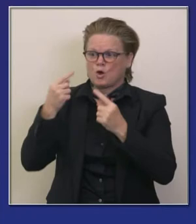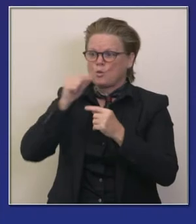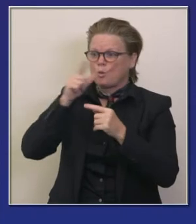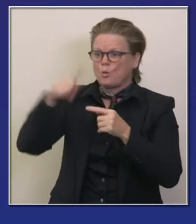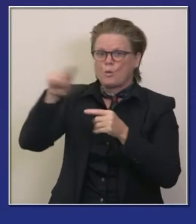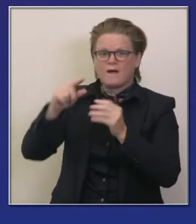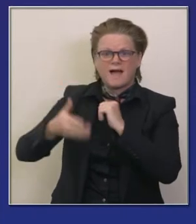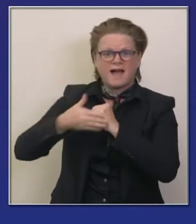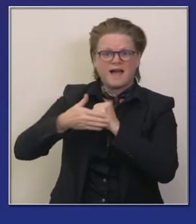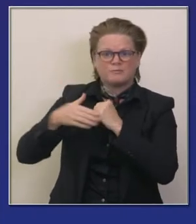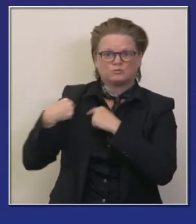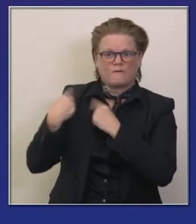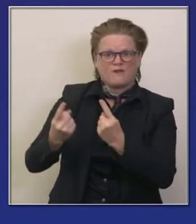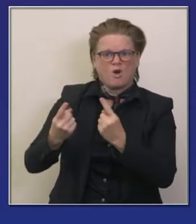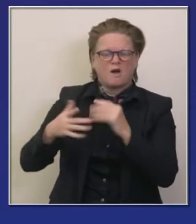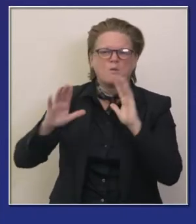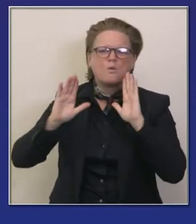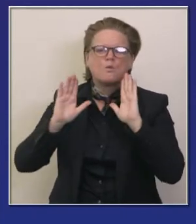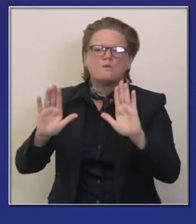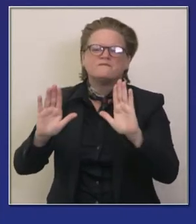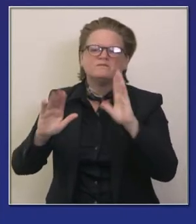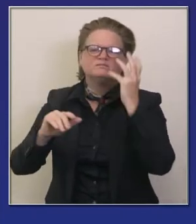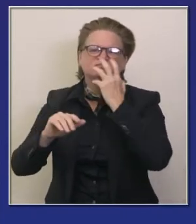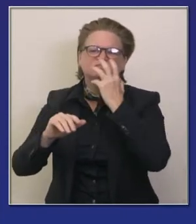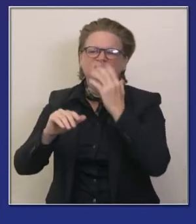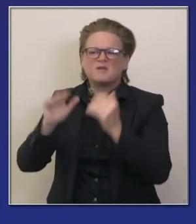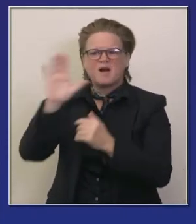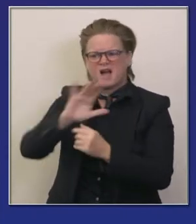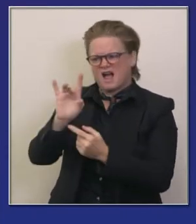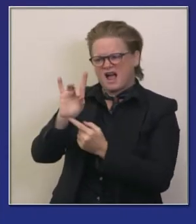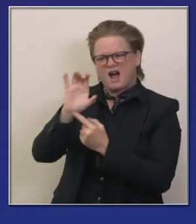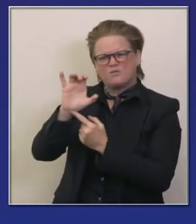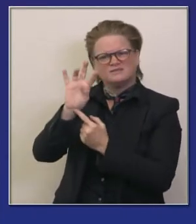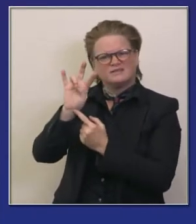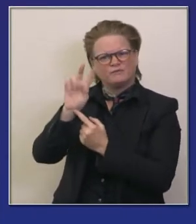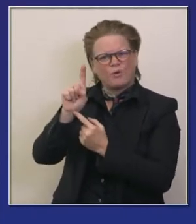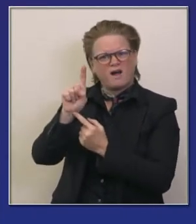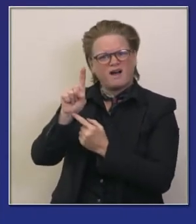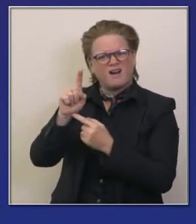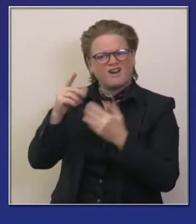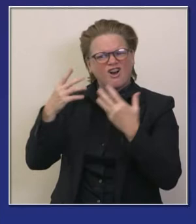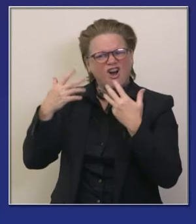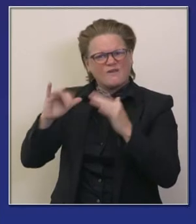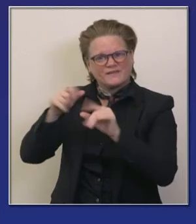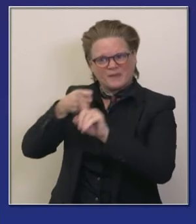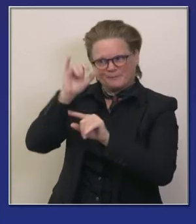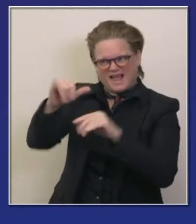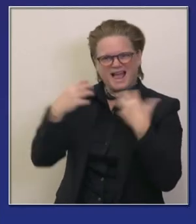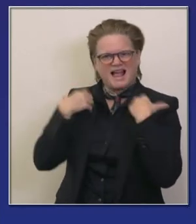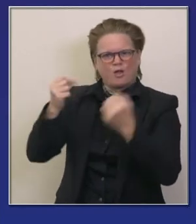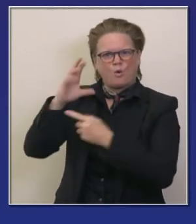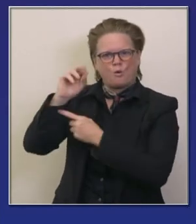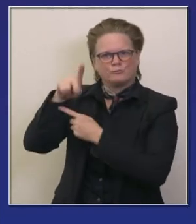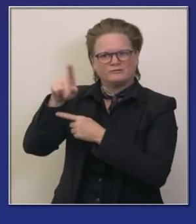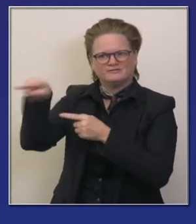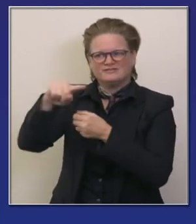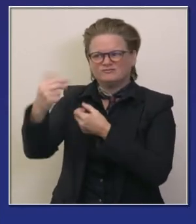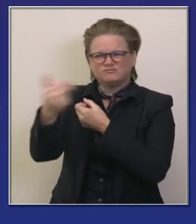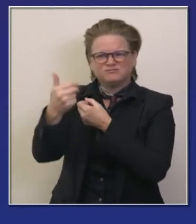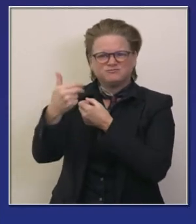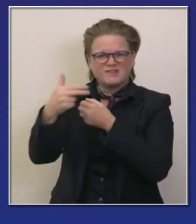eficaz en las unidades centros de enfermería especializada hemos tenido a individuos desplegados